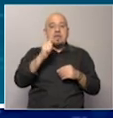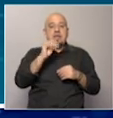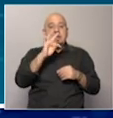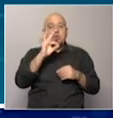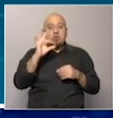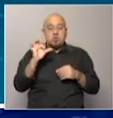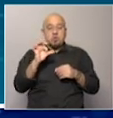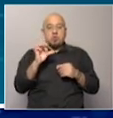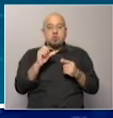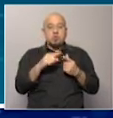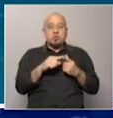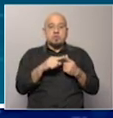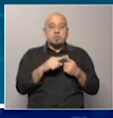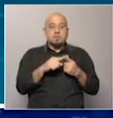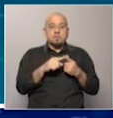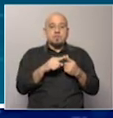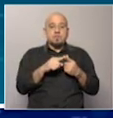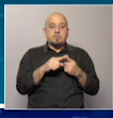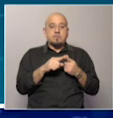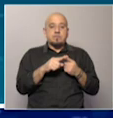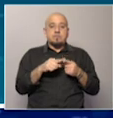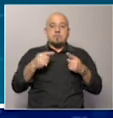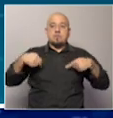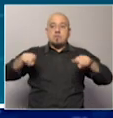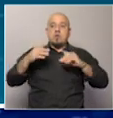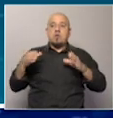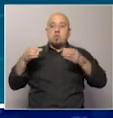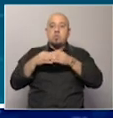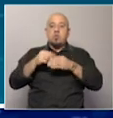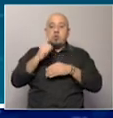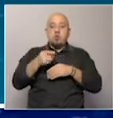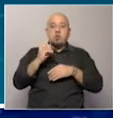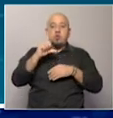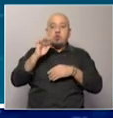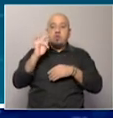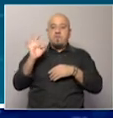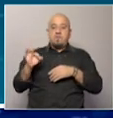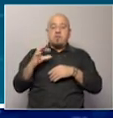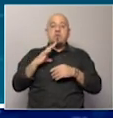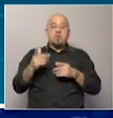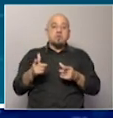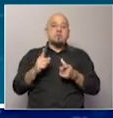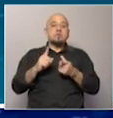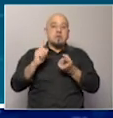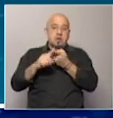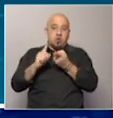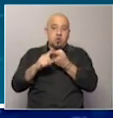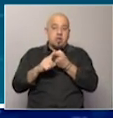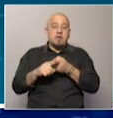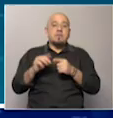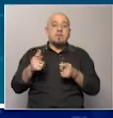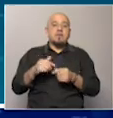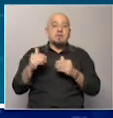lo que es el Consejo de Cooperación del Golfo, que son seis países, van a también firmar acuerdos de normalización de